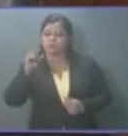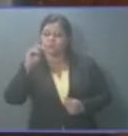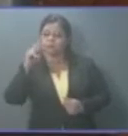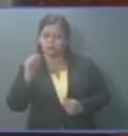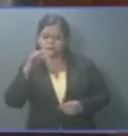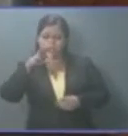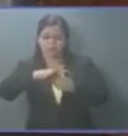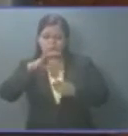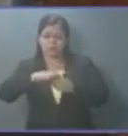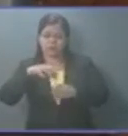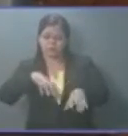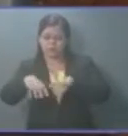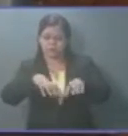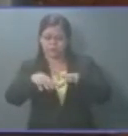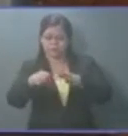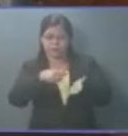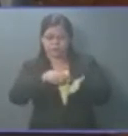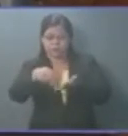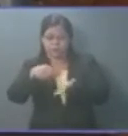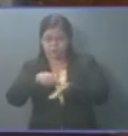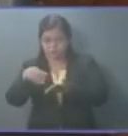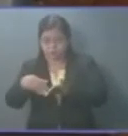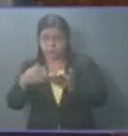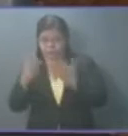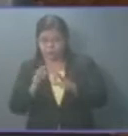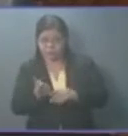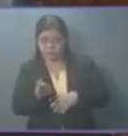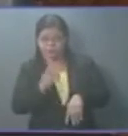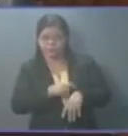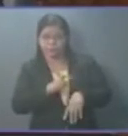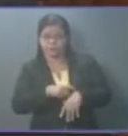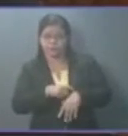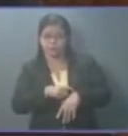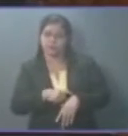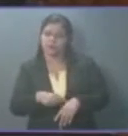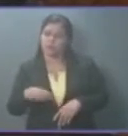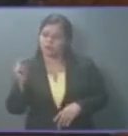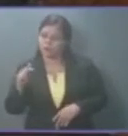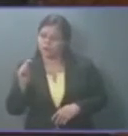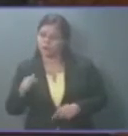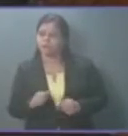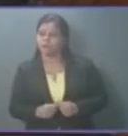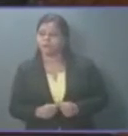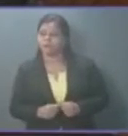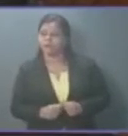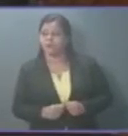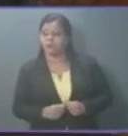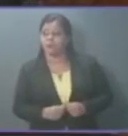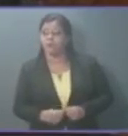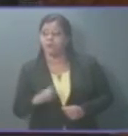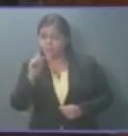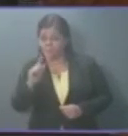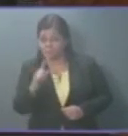departamentales y las municipales que pronto estarán, es el